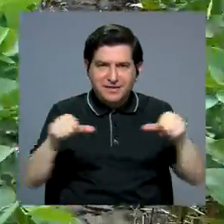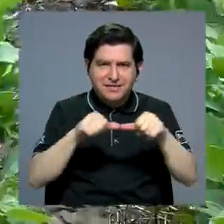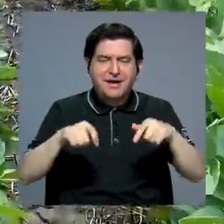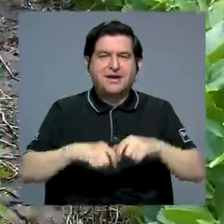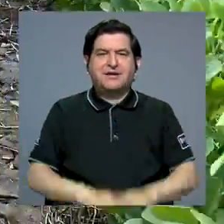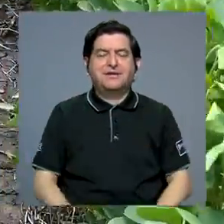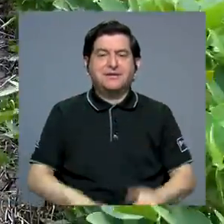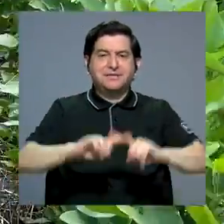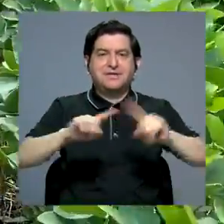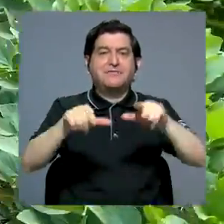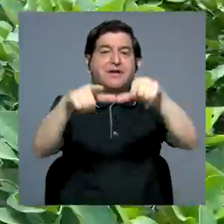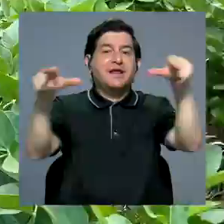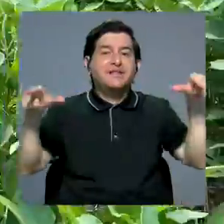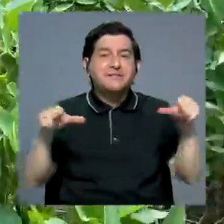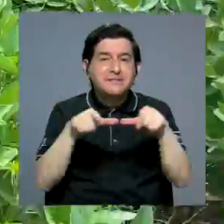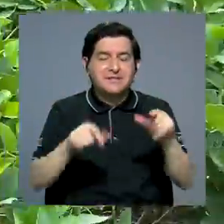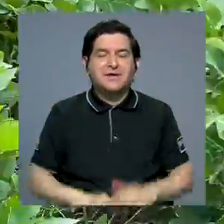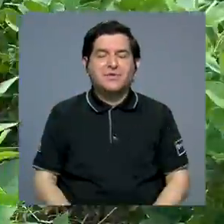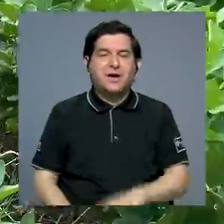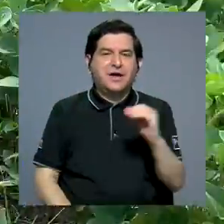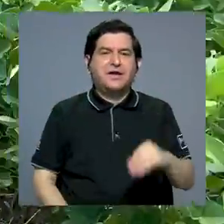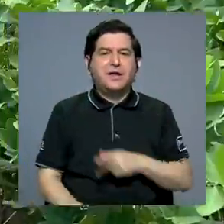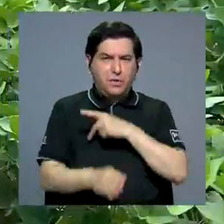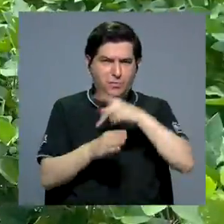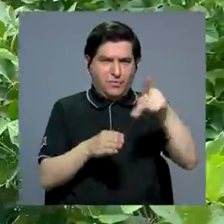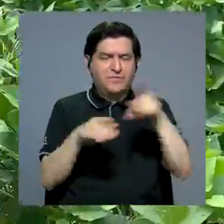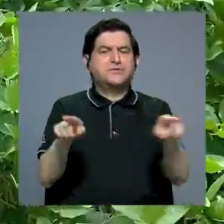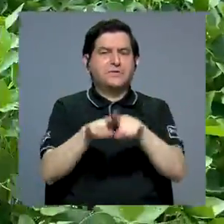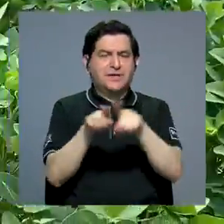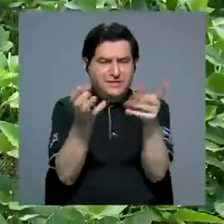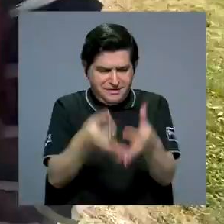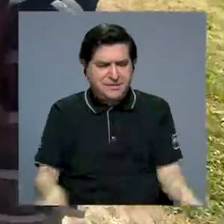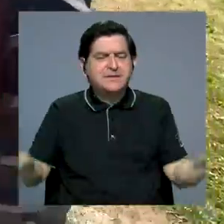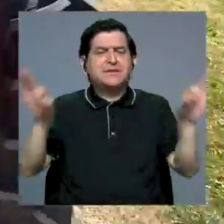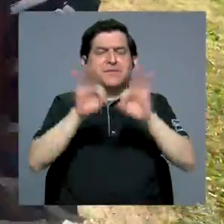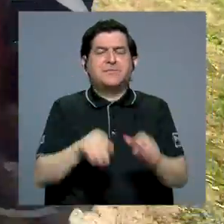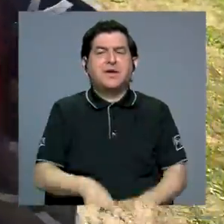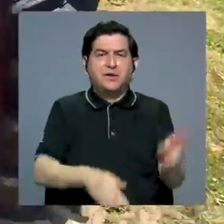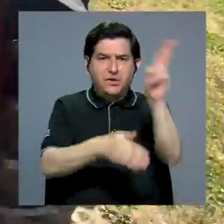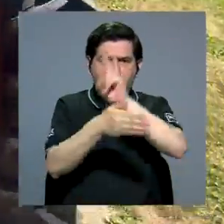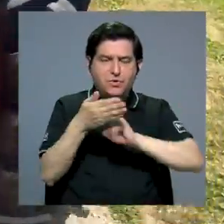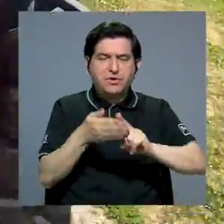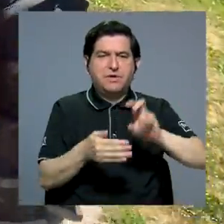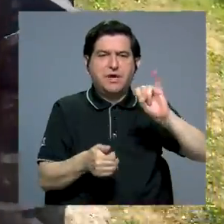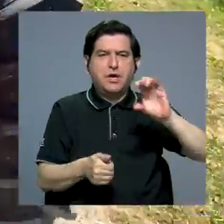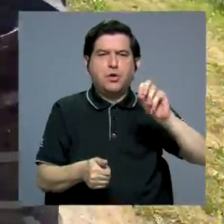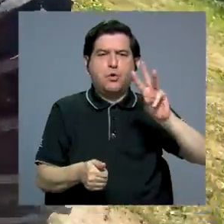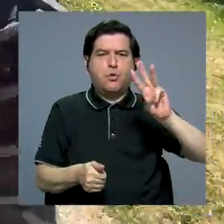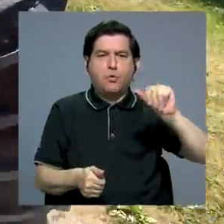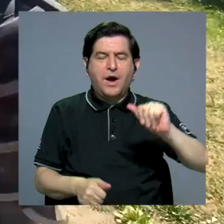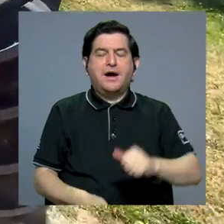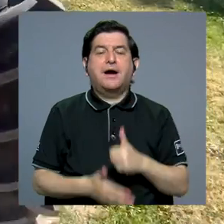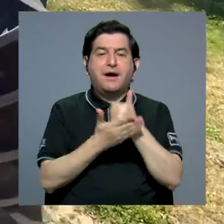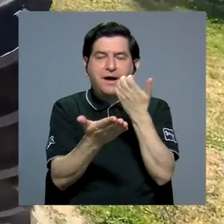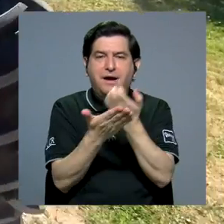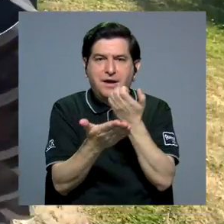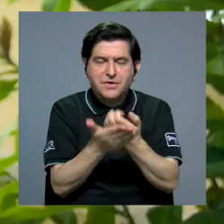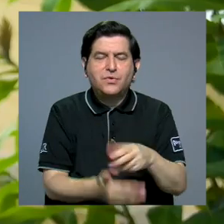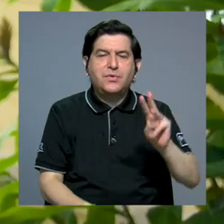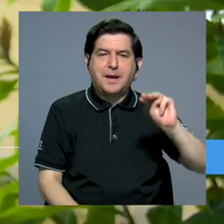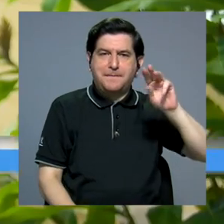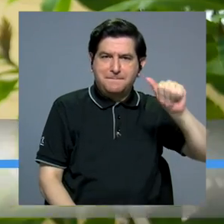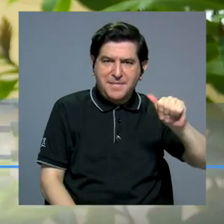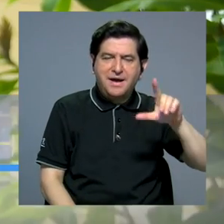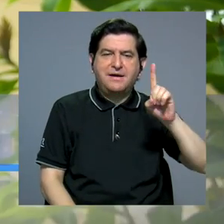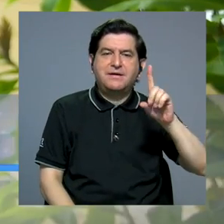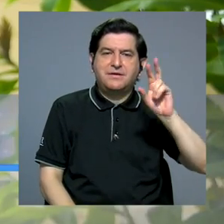dimensiones, en otras latitudes. Y a nivel profesional pues también es importante porque la Universidad de Iowa les ofrece becas, ya